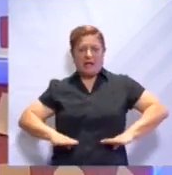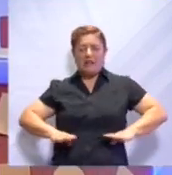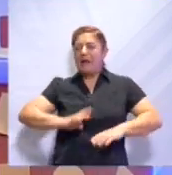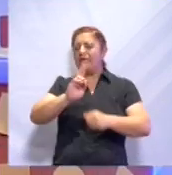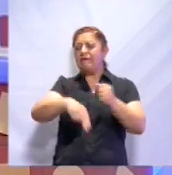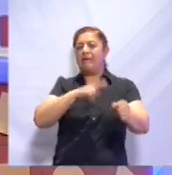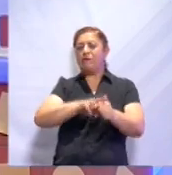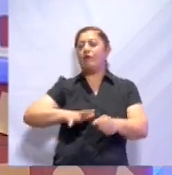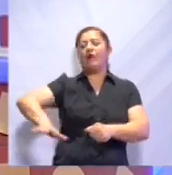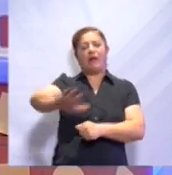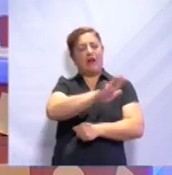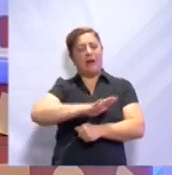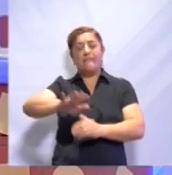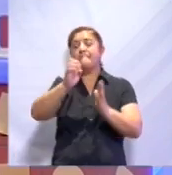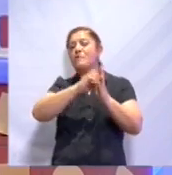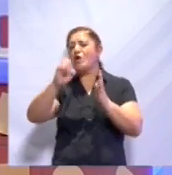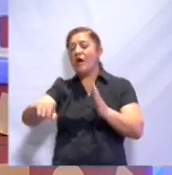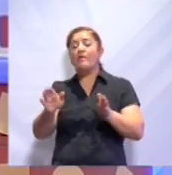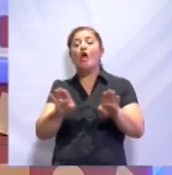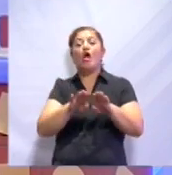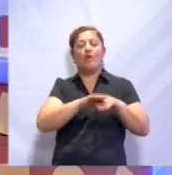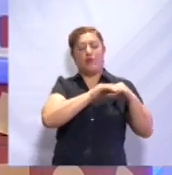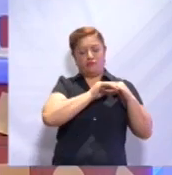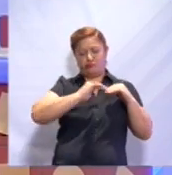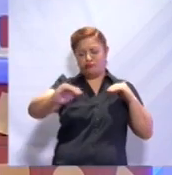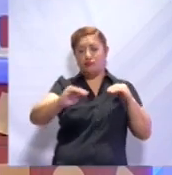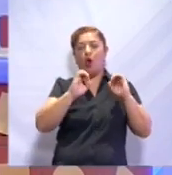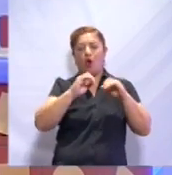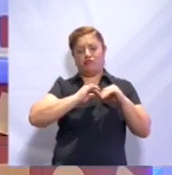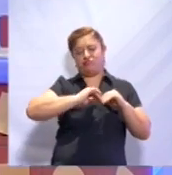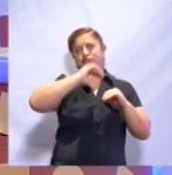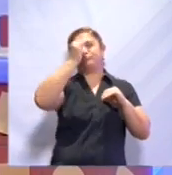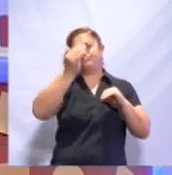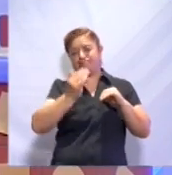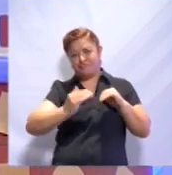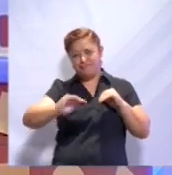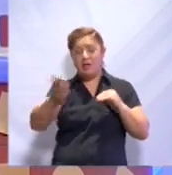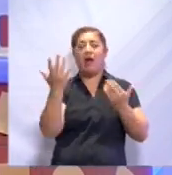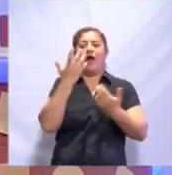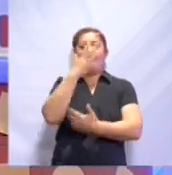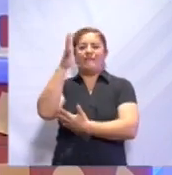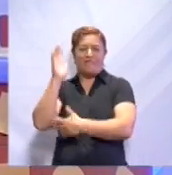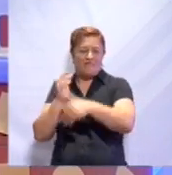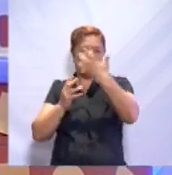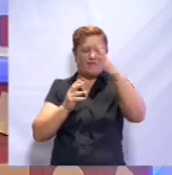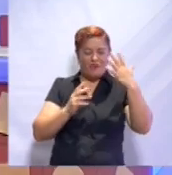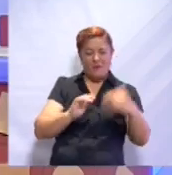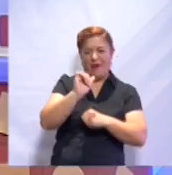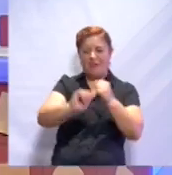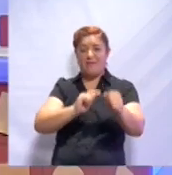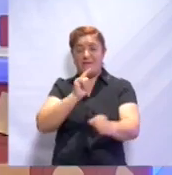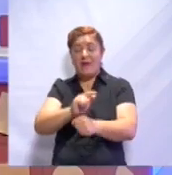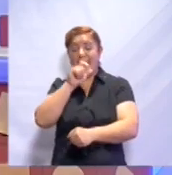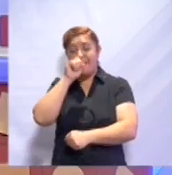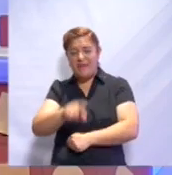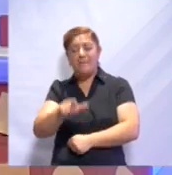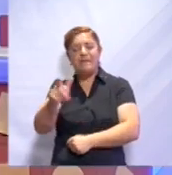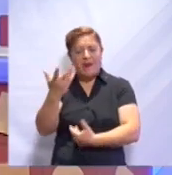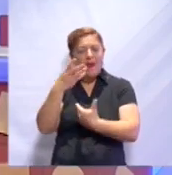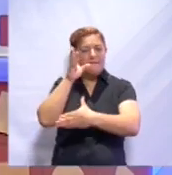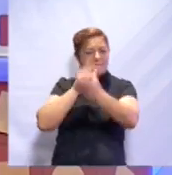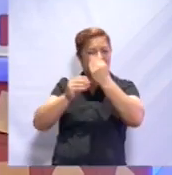naturaleza. Por ejemplo, el relieve, el clima, la flora, la fauna. Ahora, esto también nos indica una cosa,